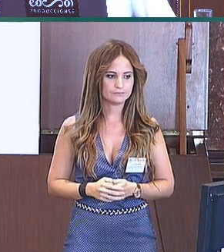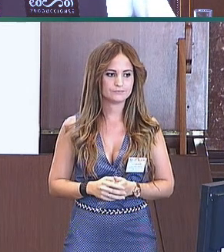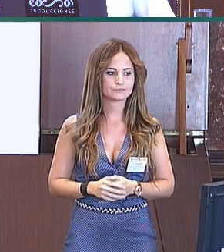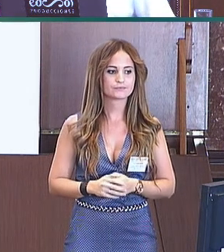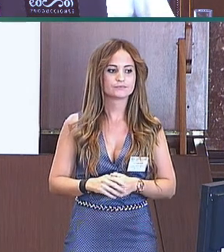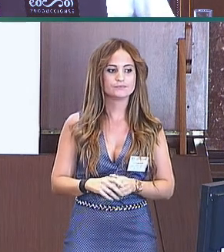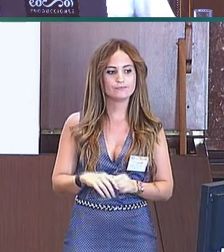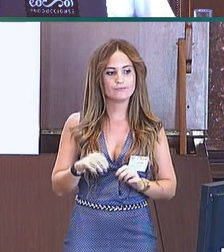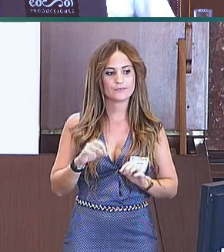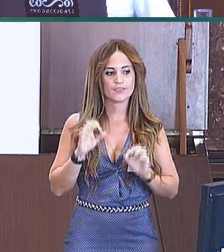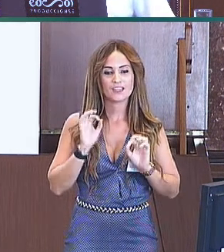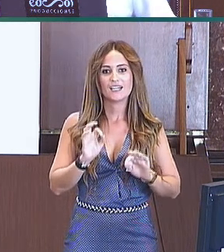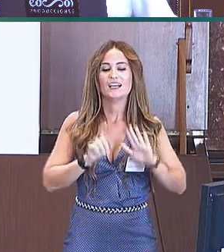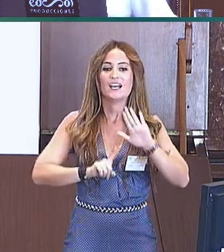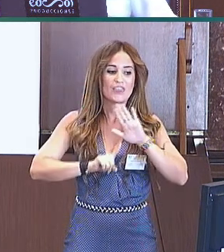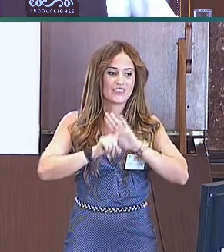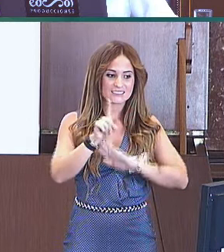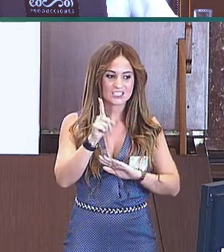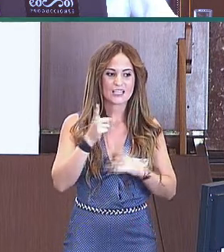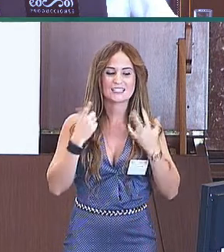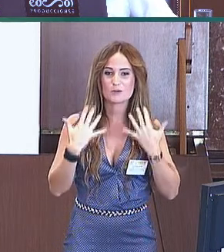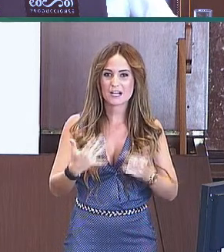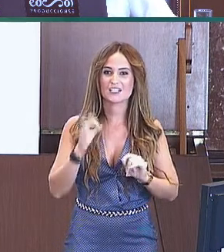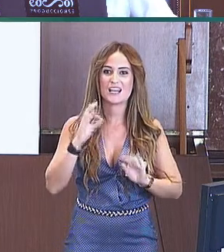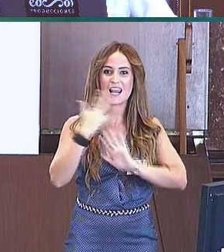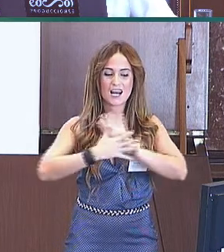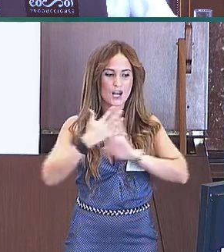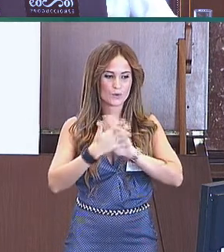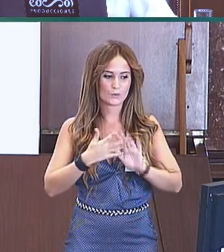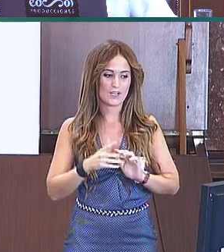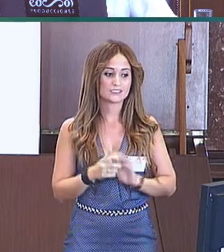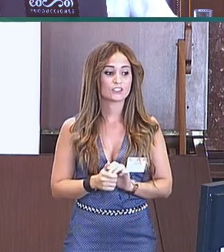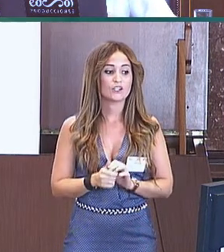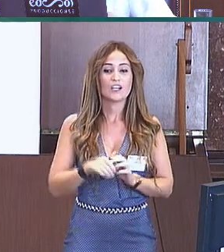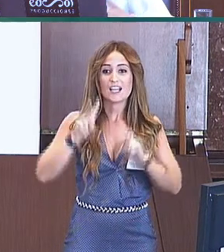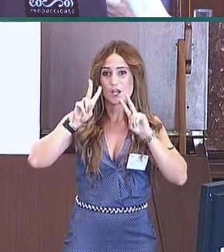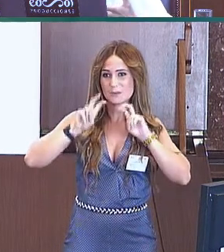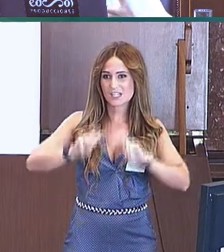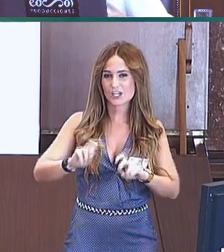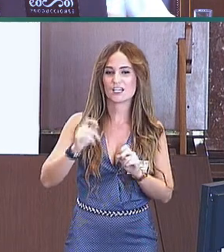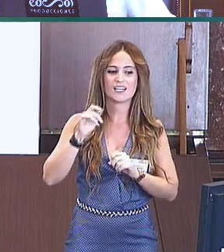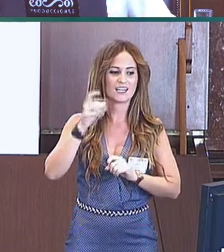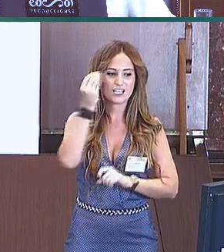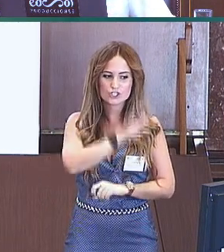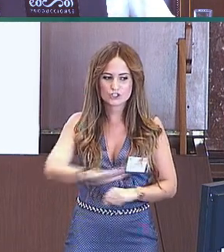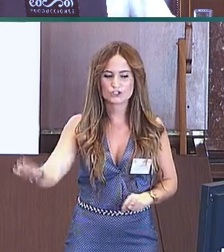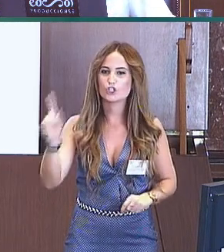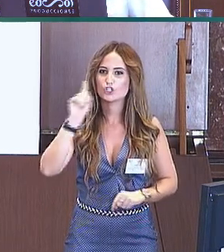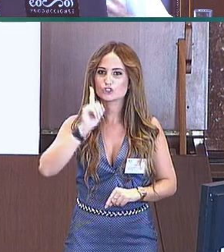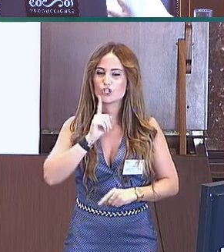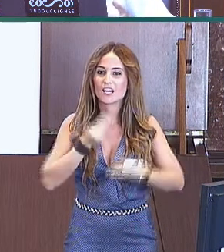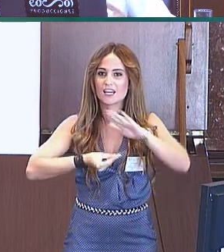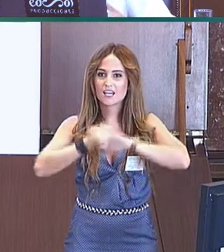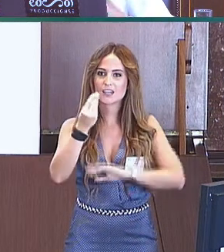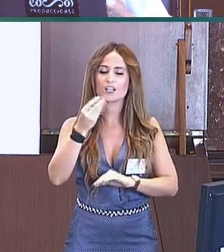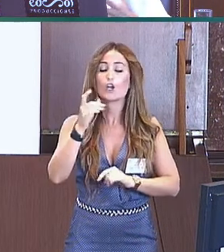Bueno, ¿y qué sabemos sobre el desarrollo comunicativo temprano ya en lengua de signos? Pues